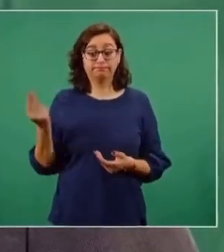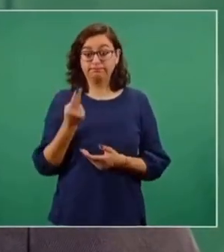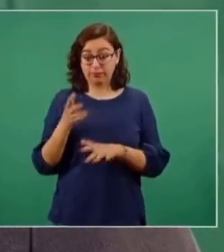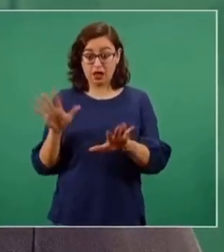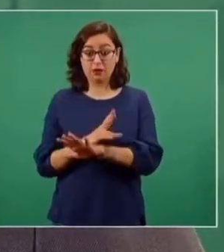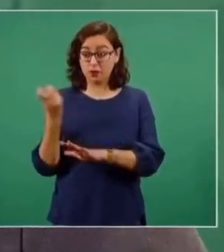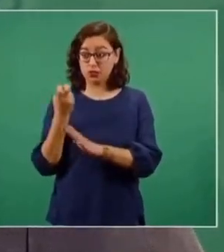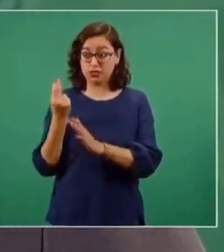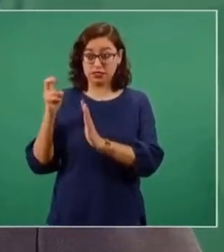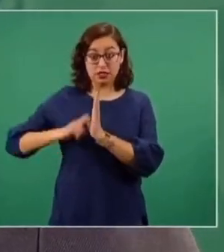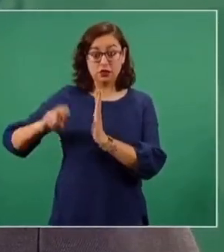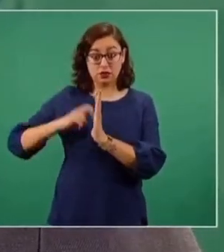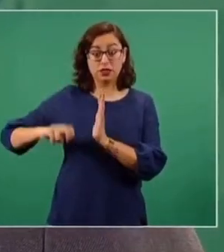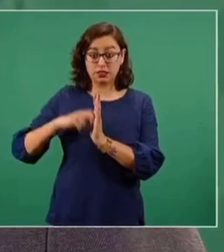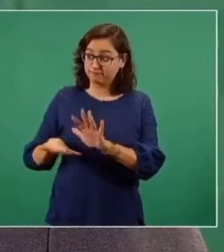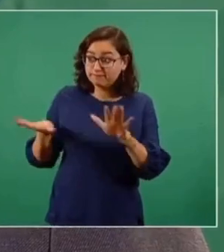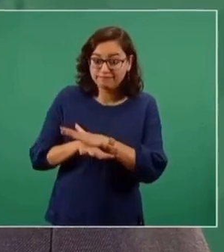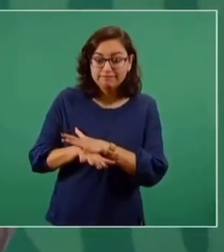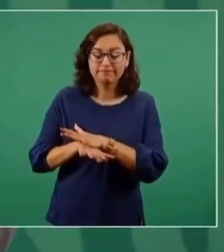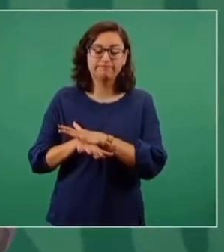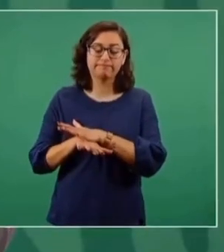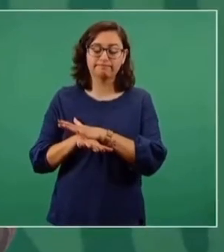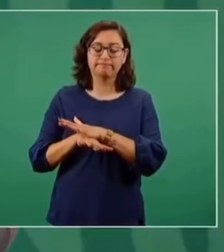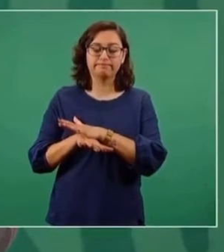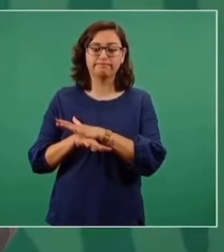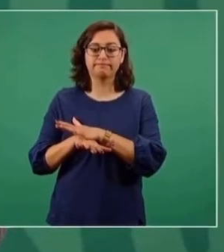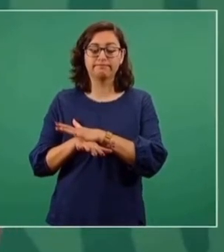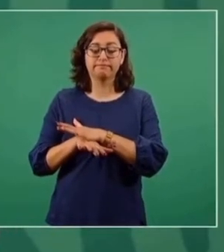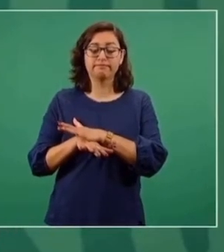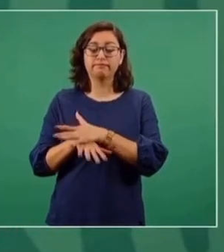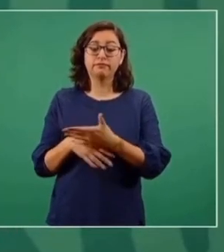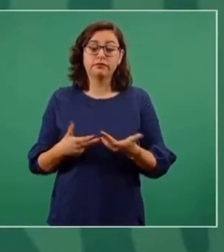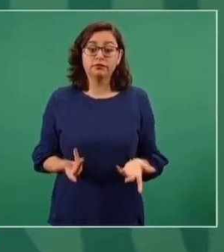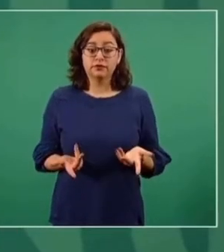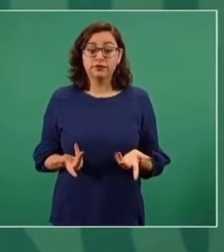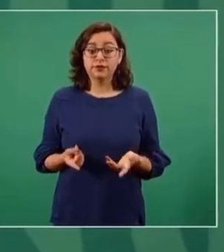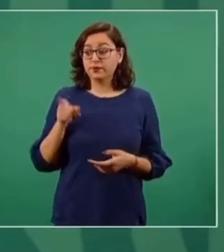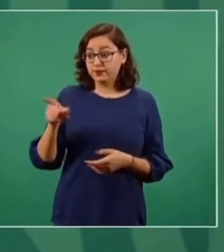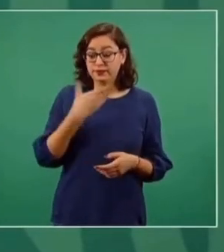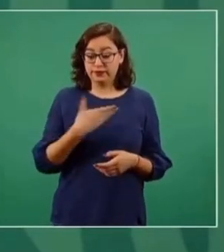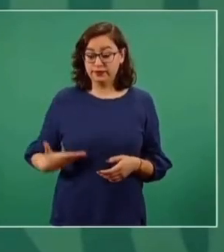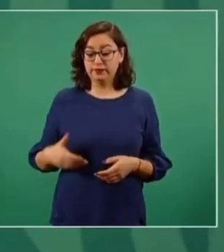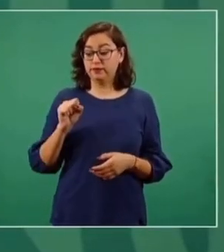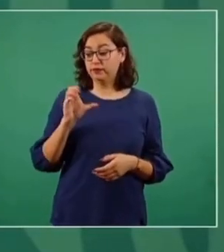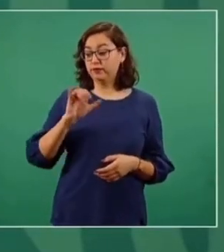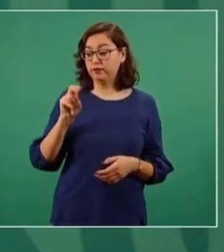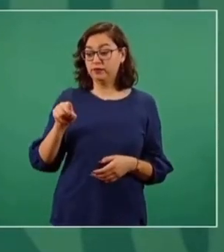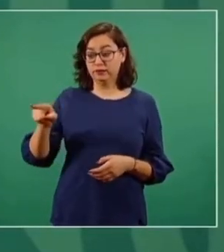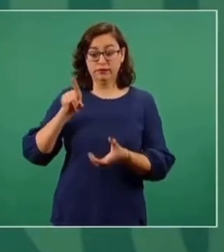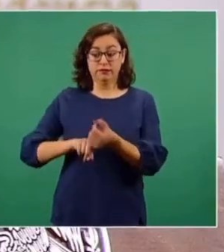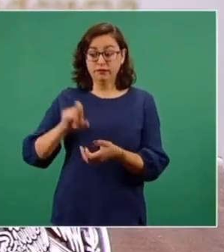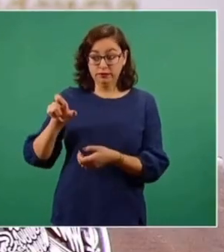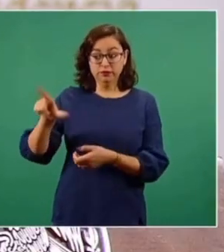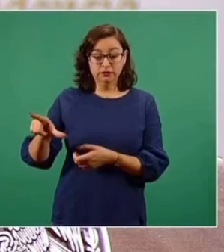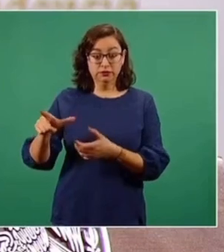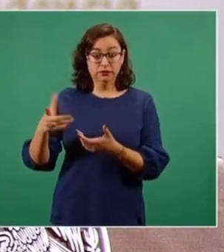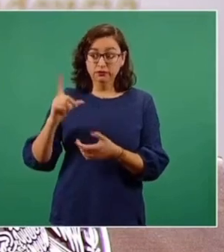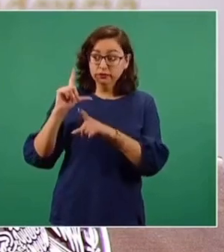reformas, hace falta transformar. Y si no es por el presidente de la Corte,